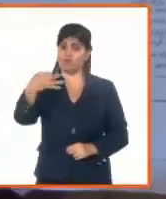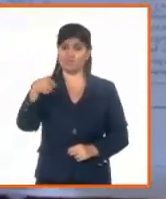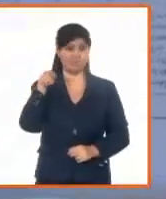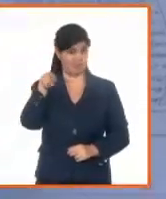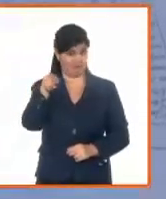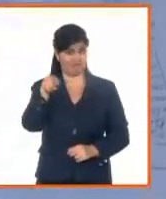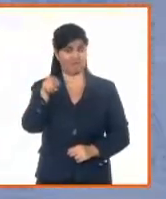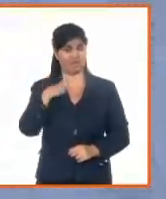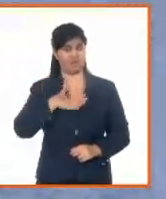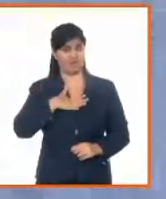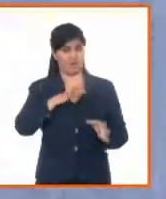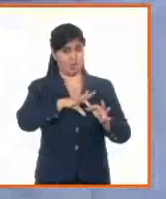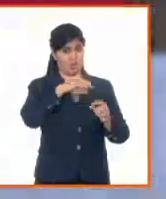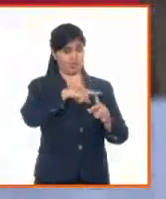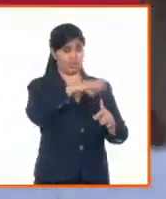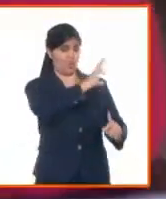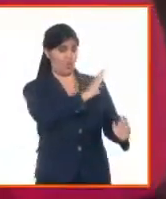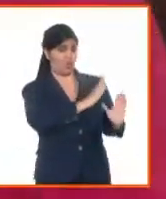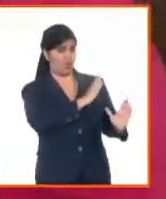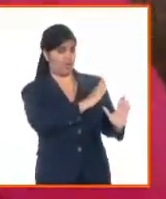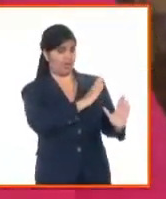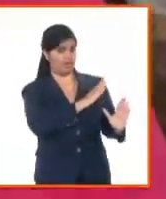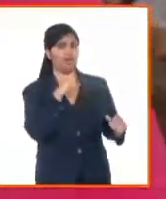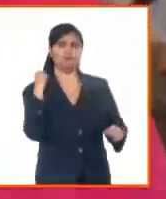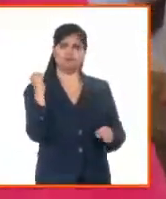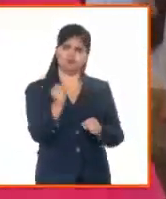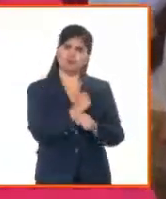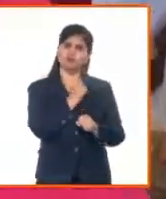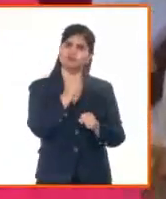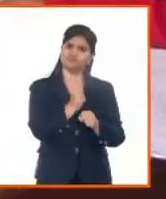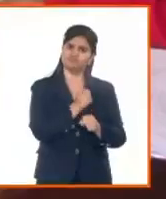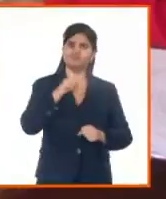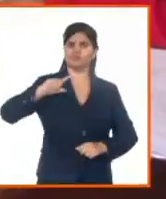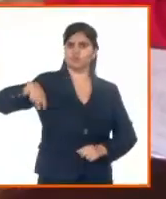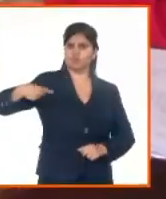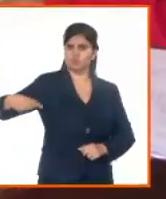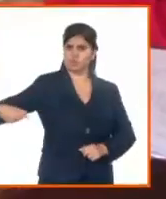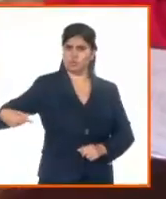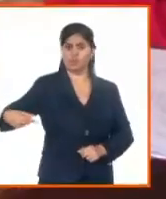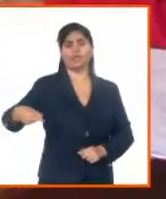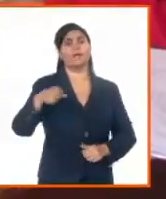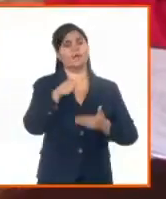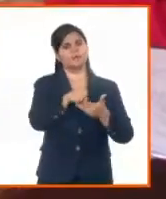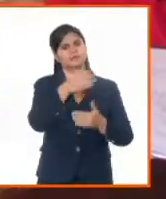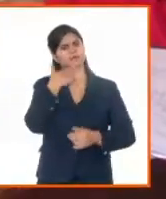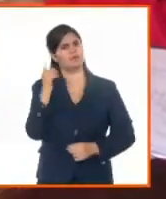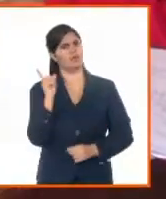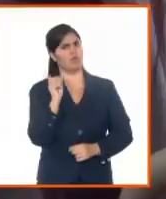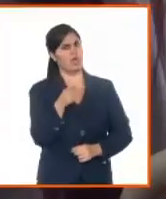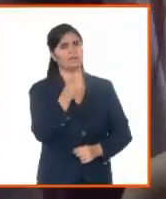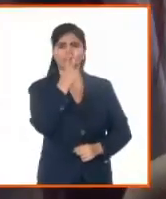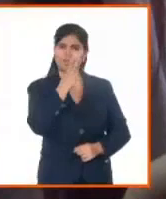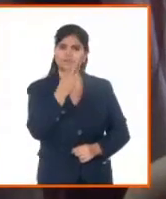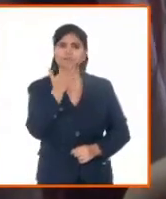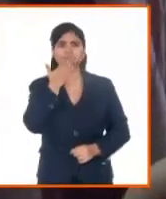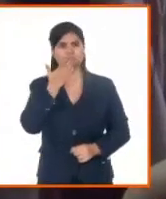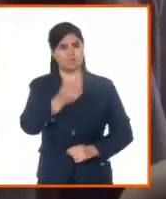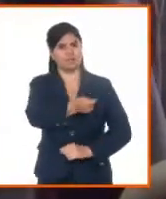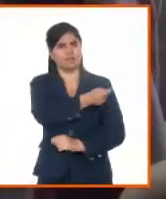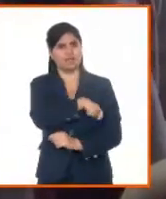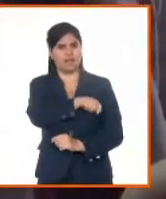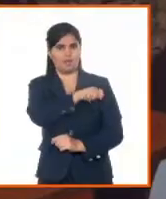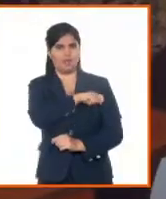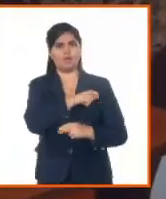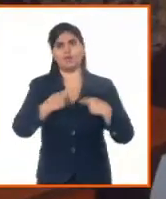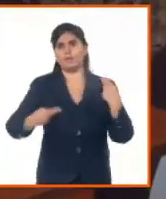oriental de Cuba, Maicí, se trabaja sin descanso para ofrecer cada día rapidez y una mejor atención a sus pobladores a la hora de